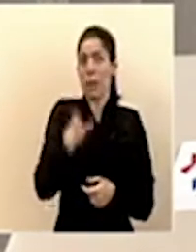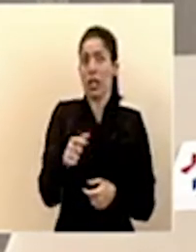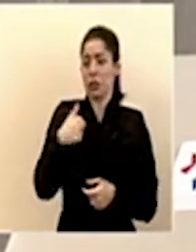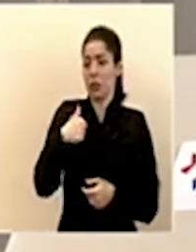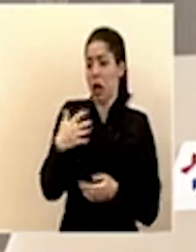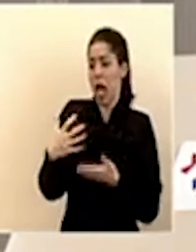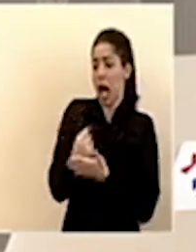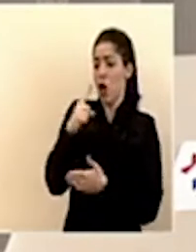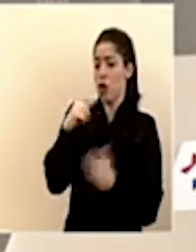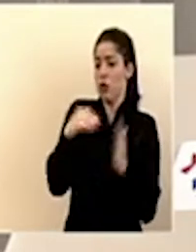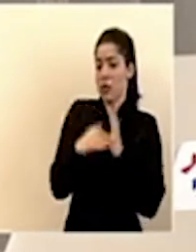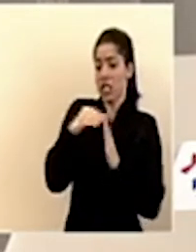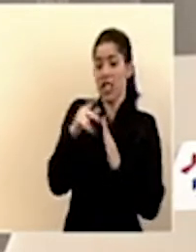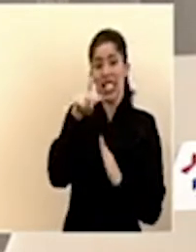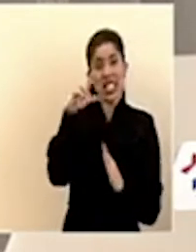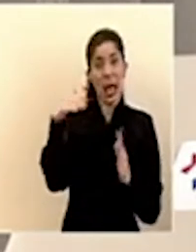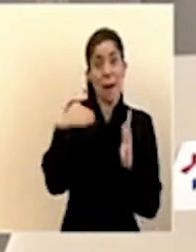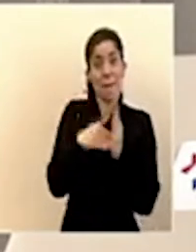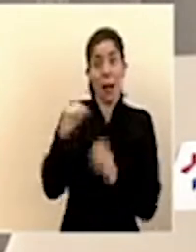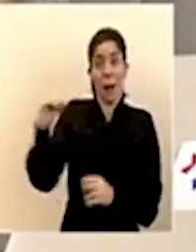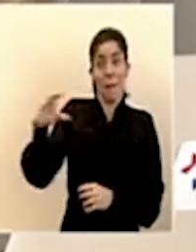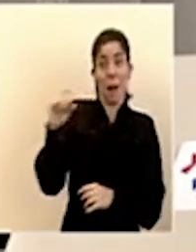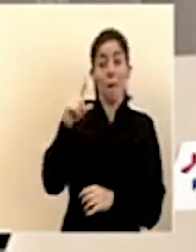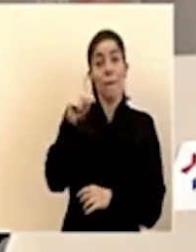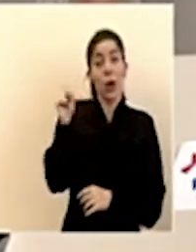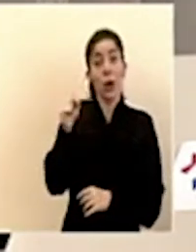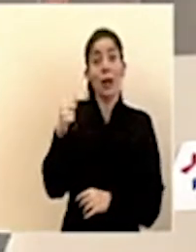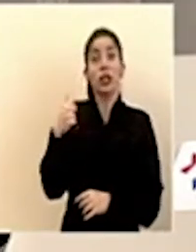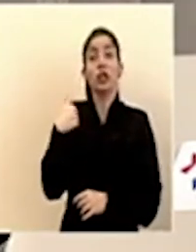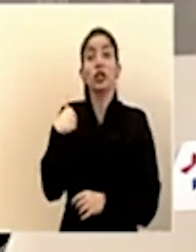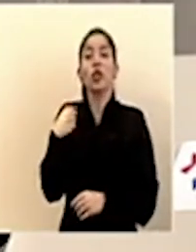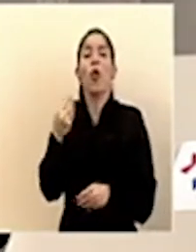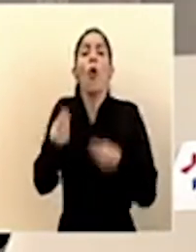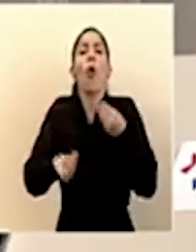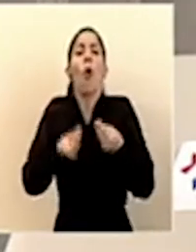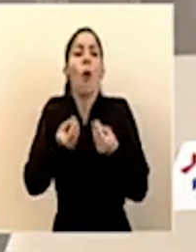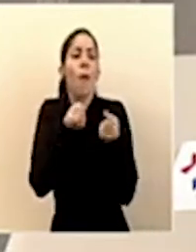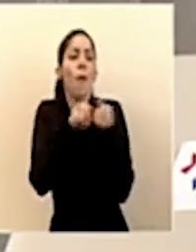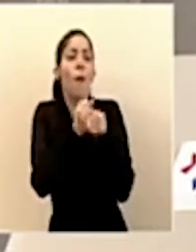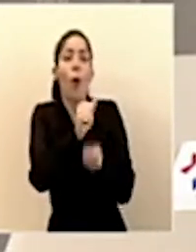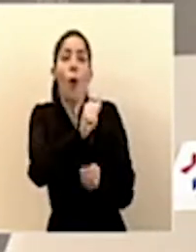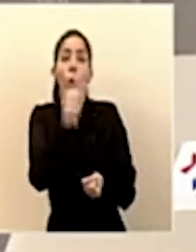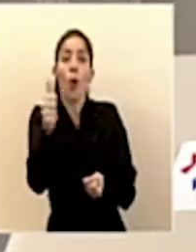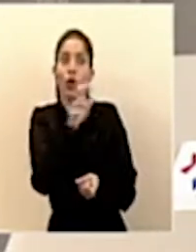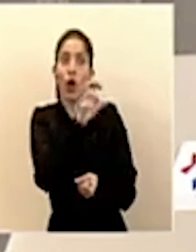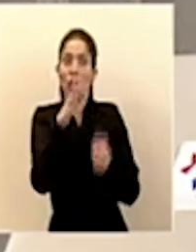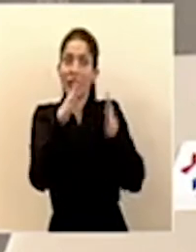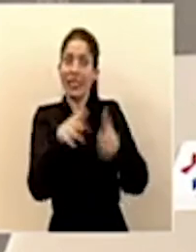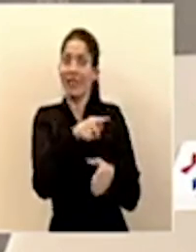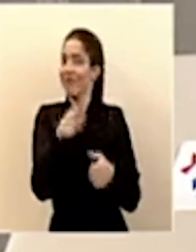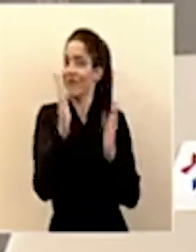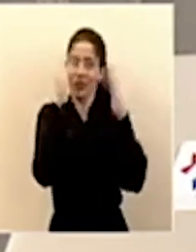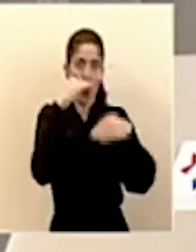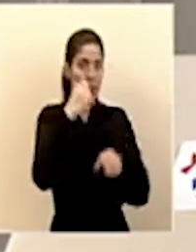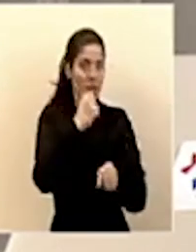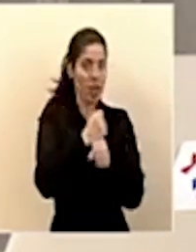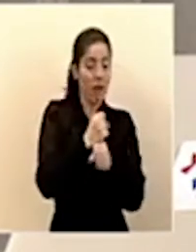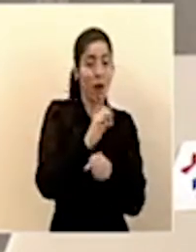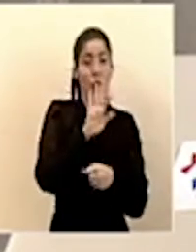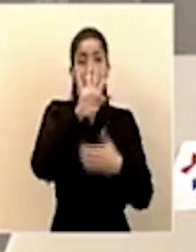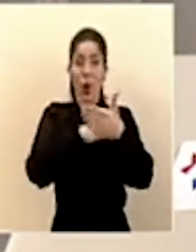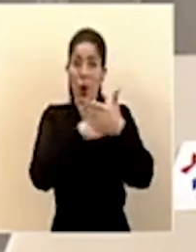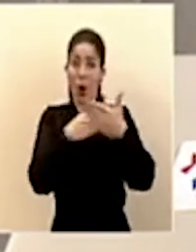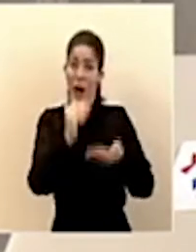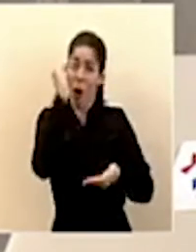millón cien mil colones hoy para apoyar a otros costarricenses que perdieron su empleo o que vieron su jornada